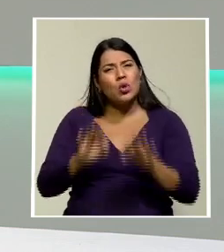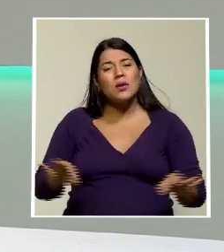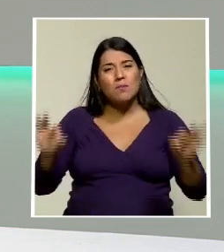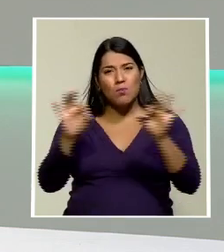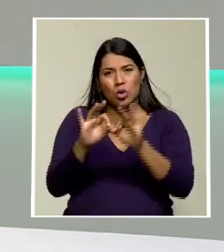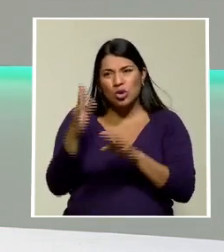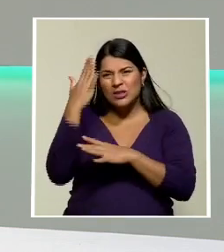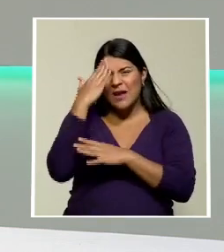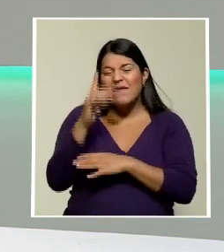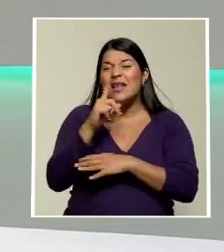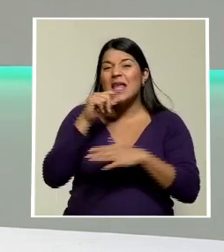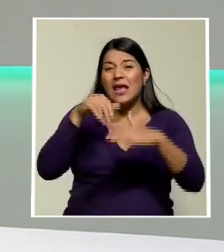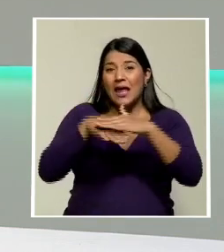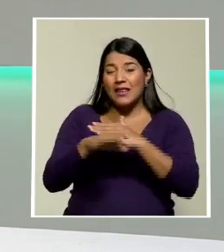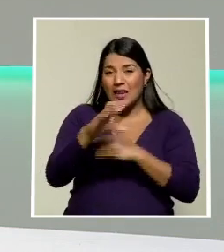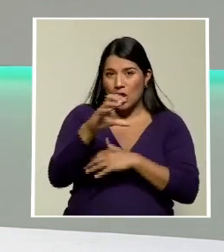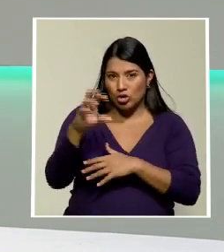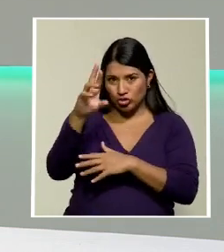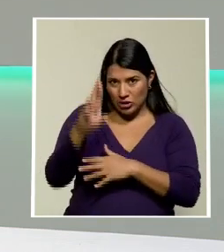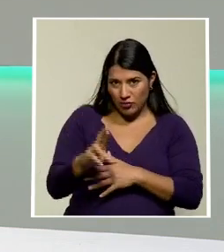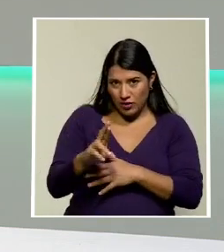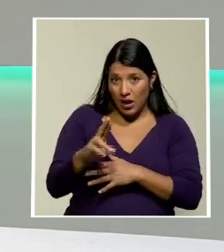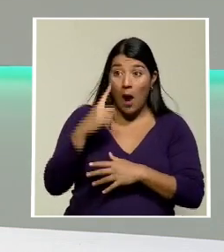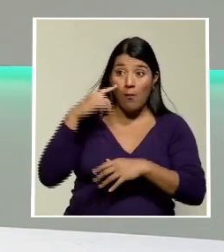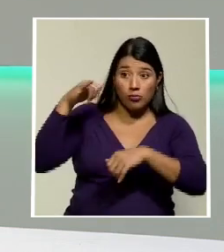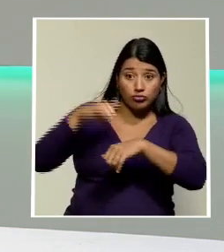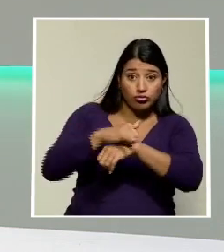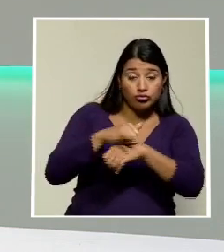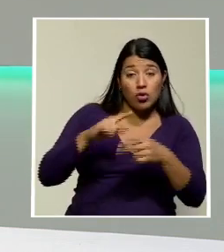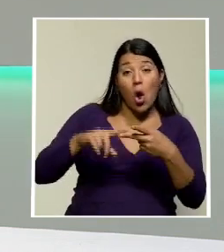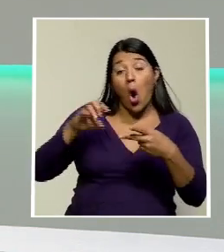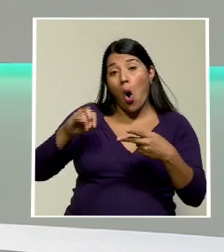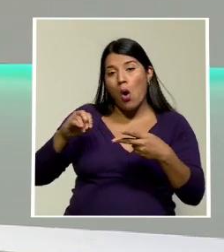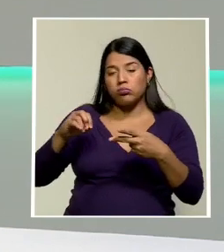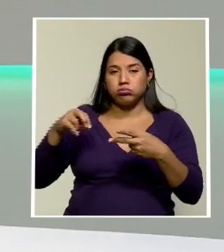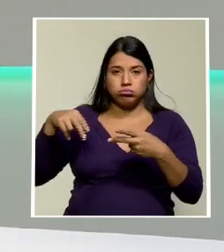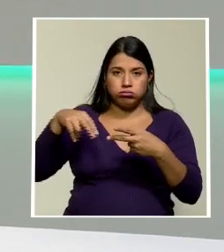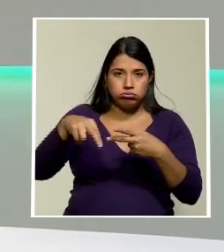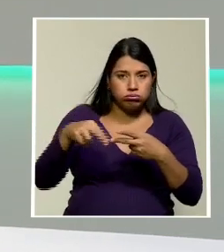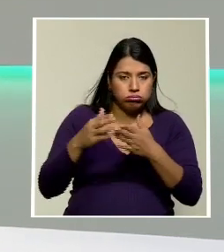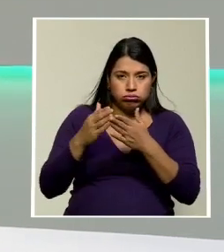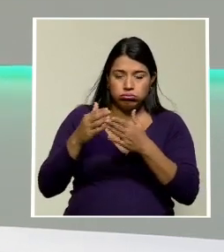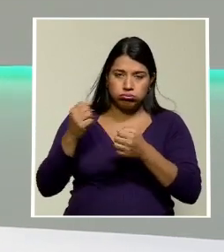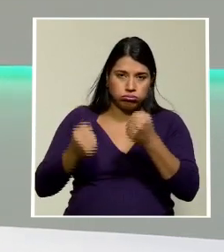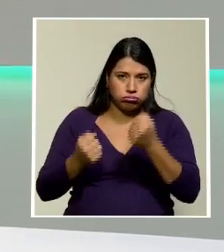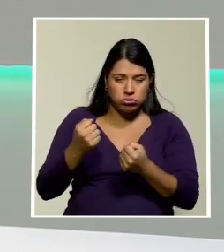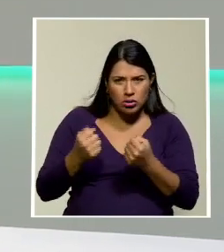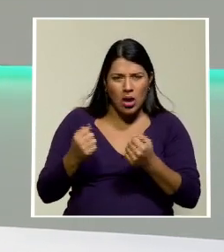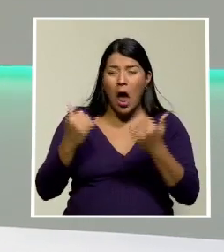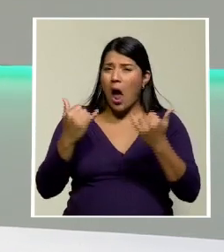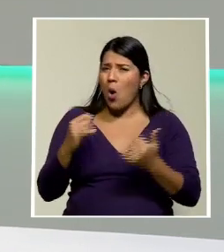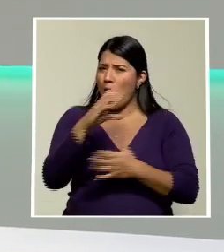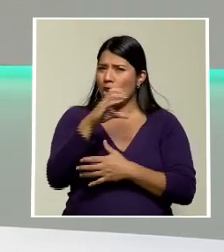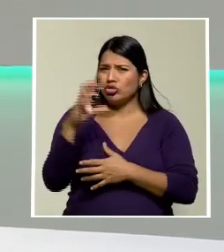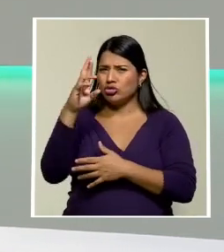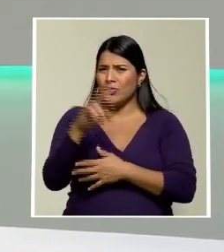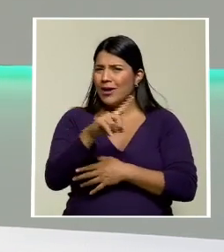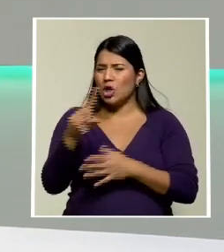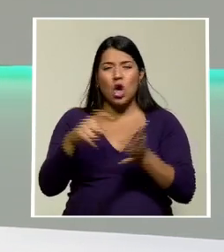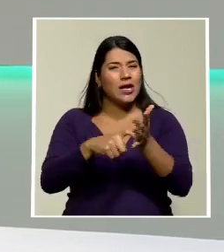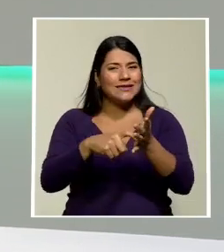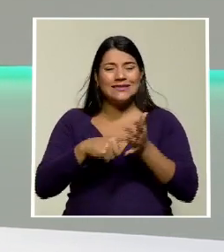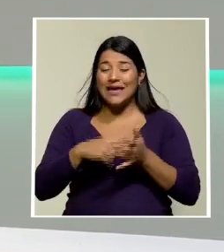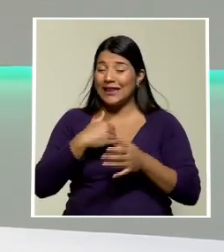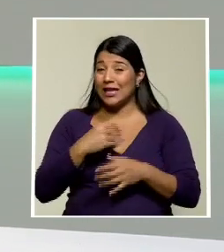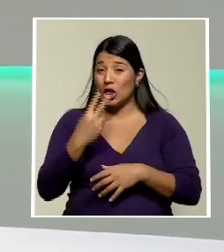ingresan a territorio nacional, tanto por aire como por tierra. Por el momento Costa Rica no está exigiendo la vacunación completa contra el COVID